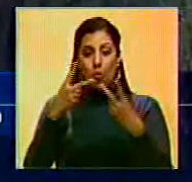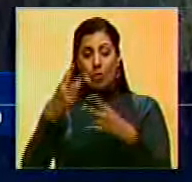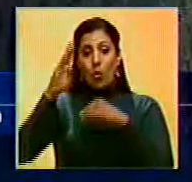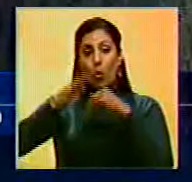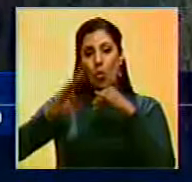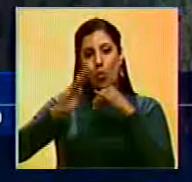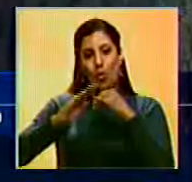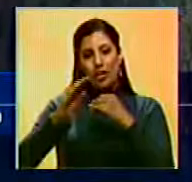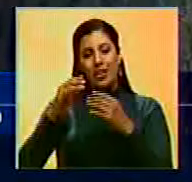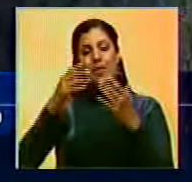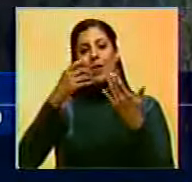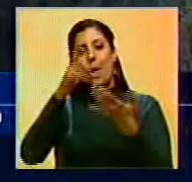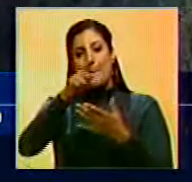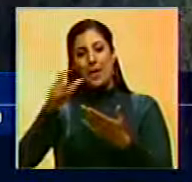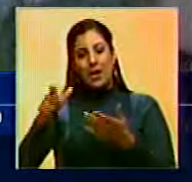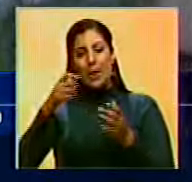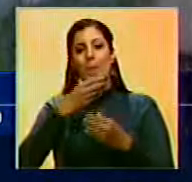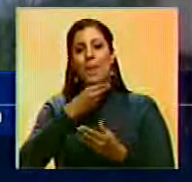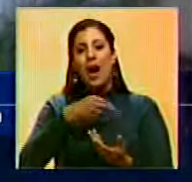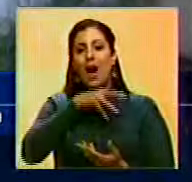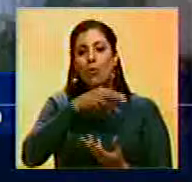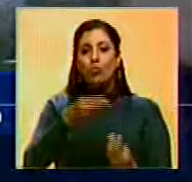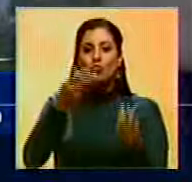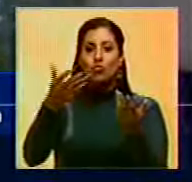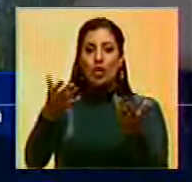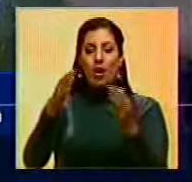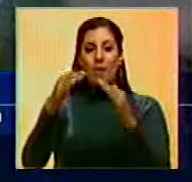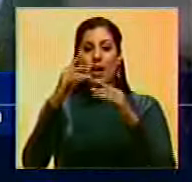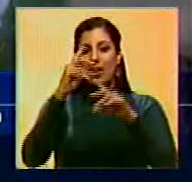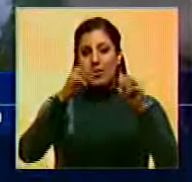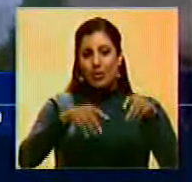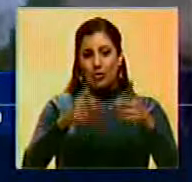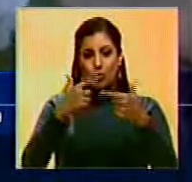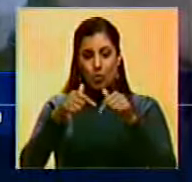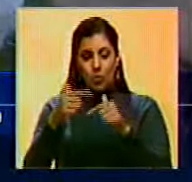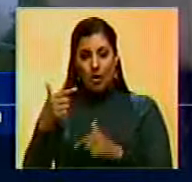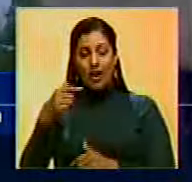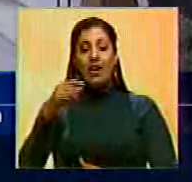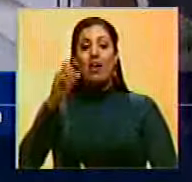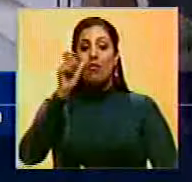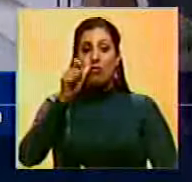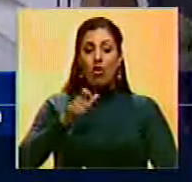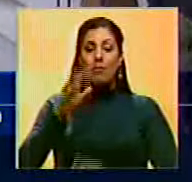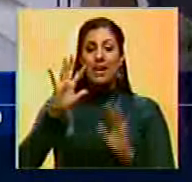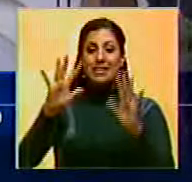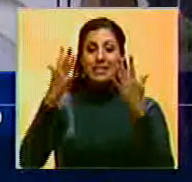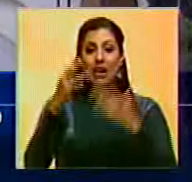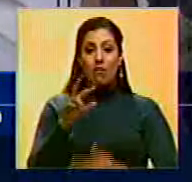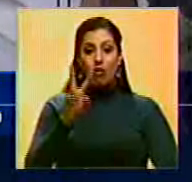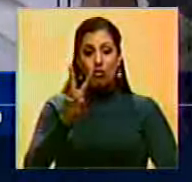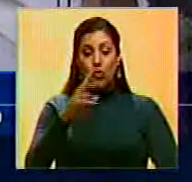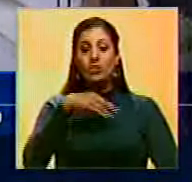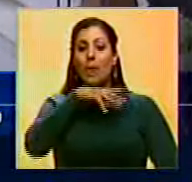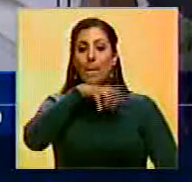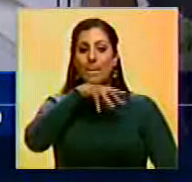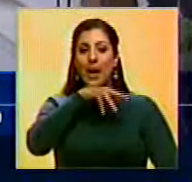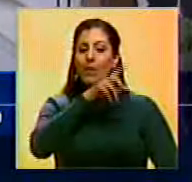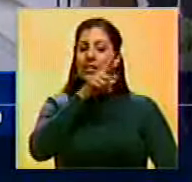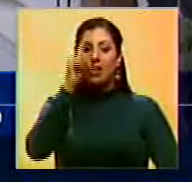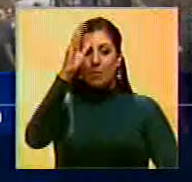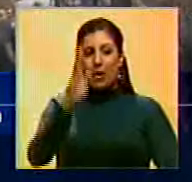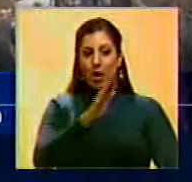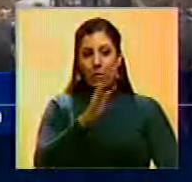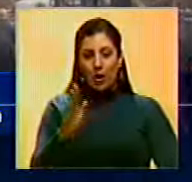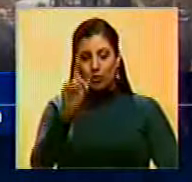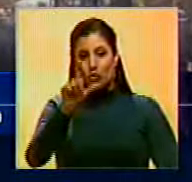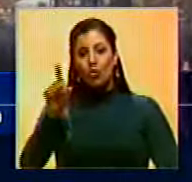último indulto de pavos antes de salir de la Casa Blanca. El mandatario salvó a dos aves bautizadas como